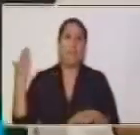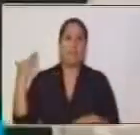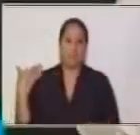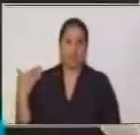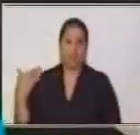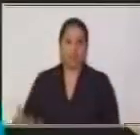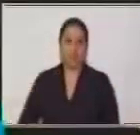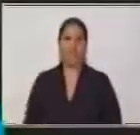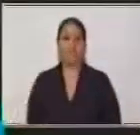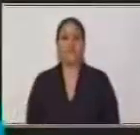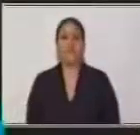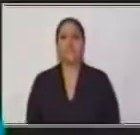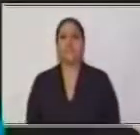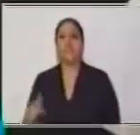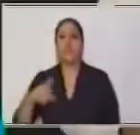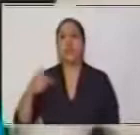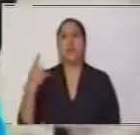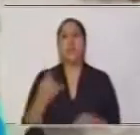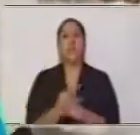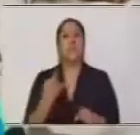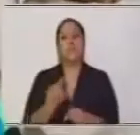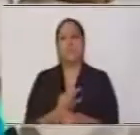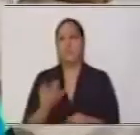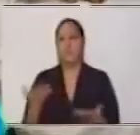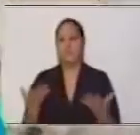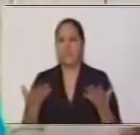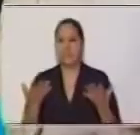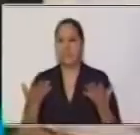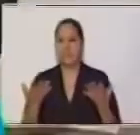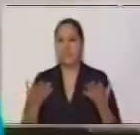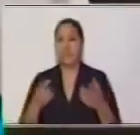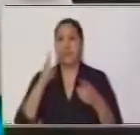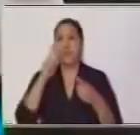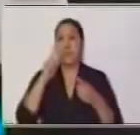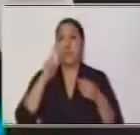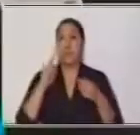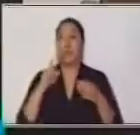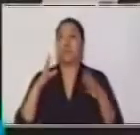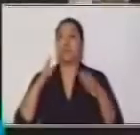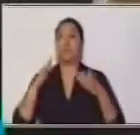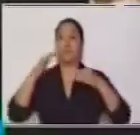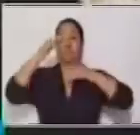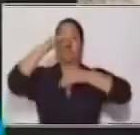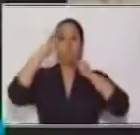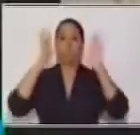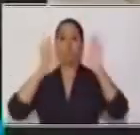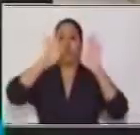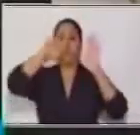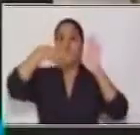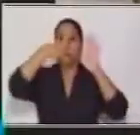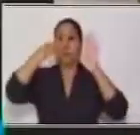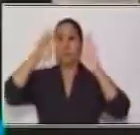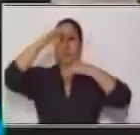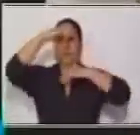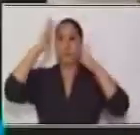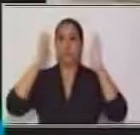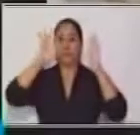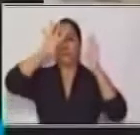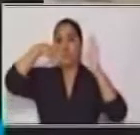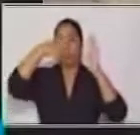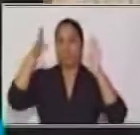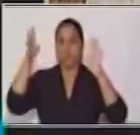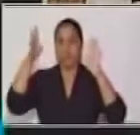esto vamos a utilizar una tablita, una tablita de valores de proporcionalidad.